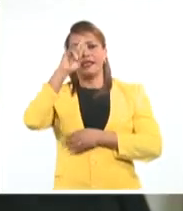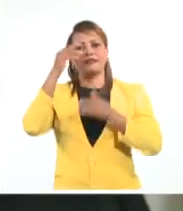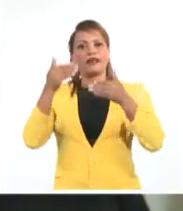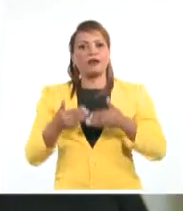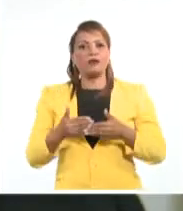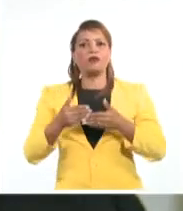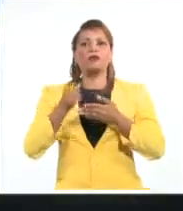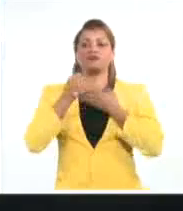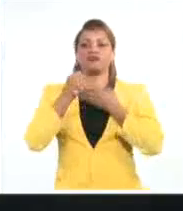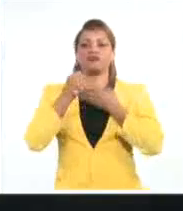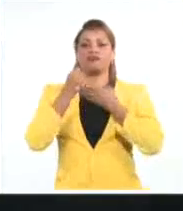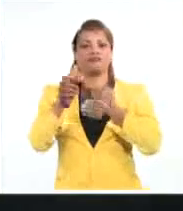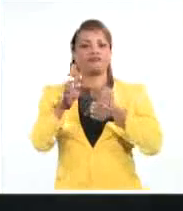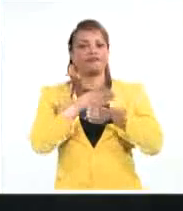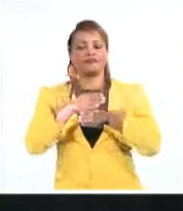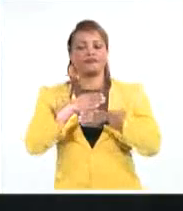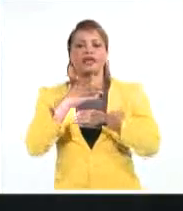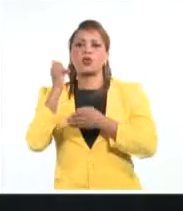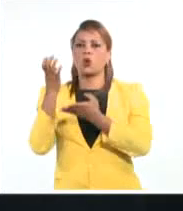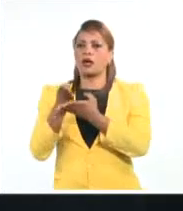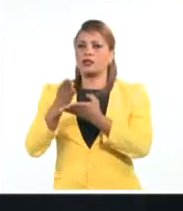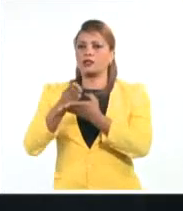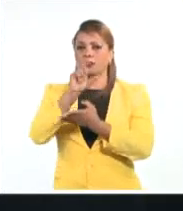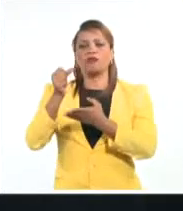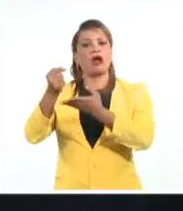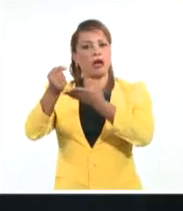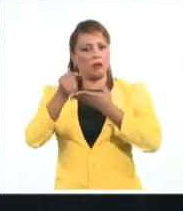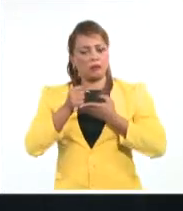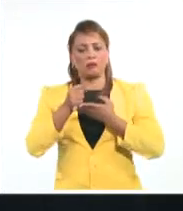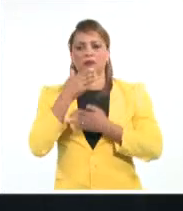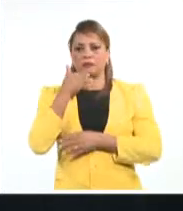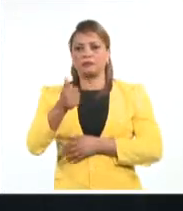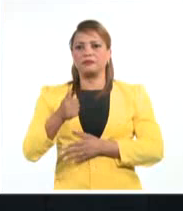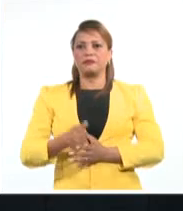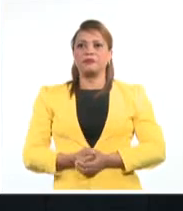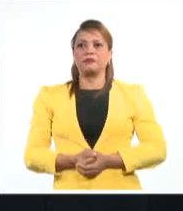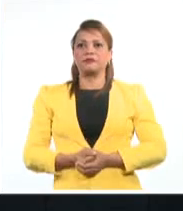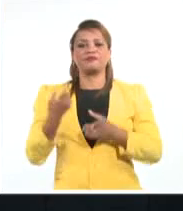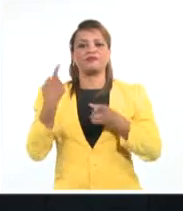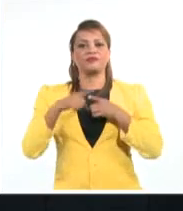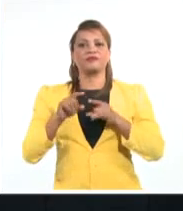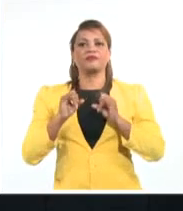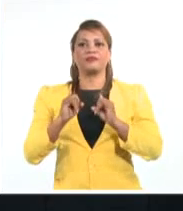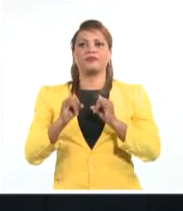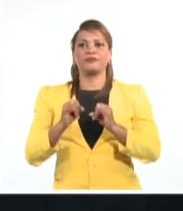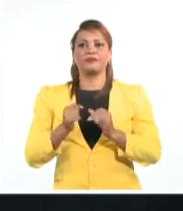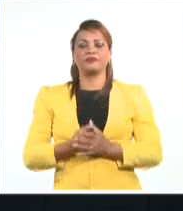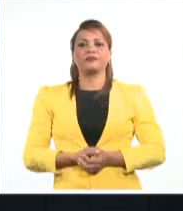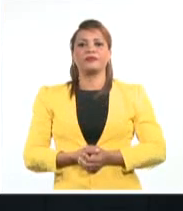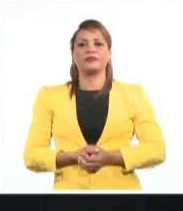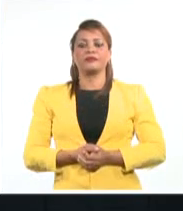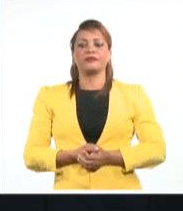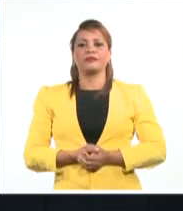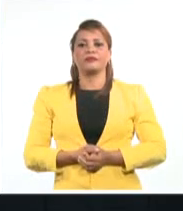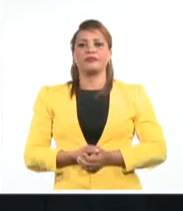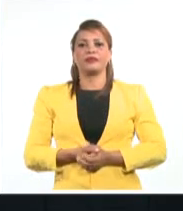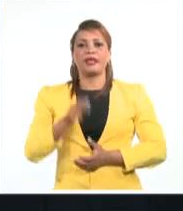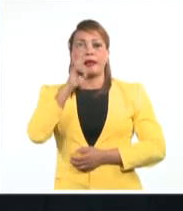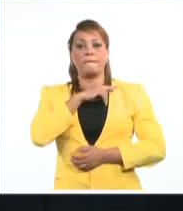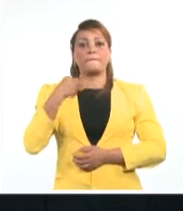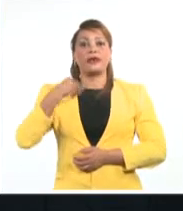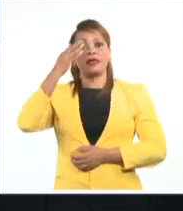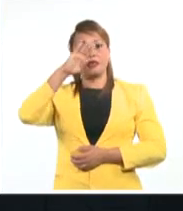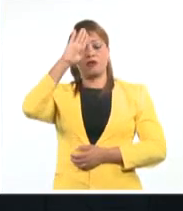valioso apoyo mutuo en foros internacionales. Tenemos más para compartir. Medicuba, única entidad mercantil importadora del